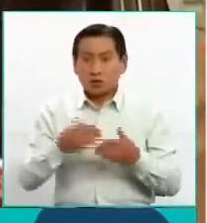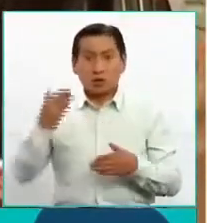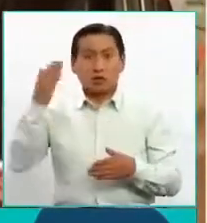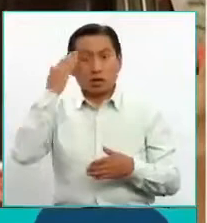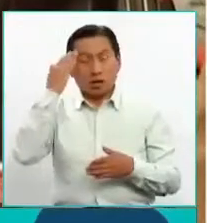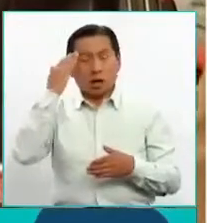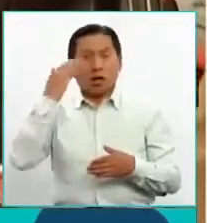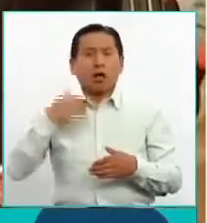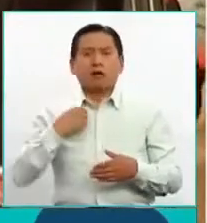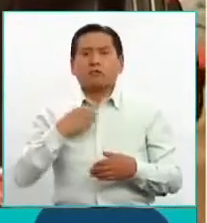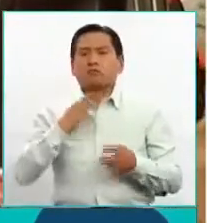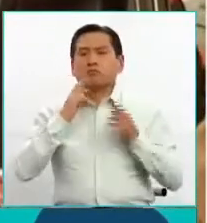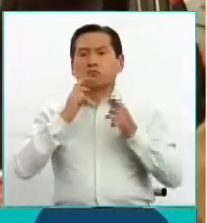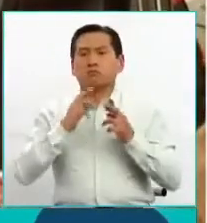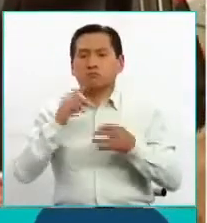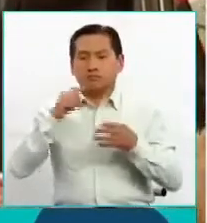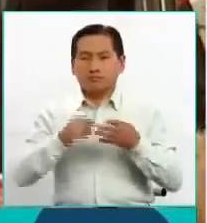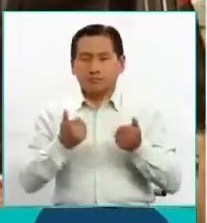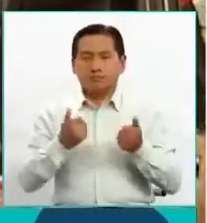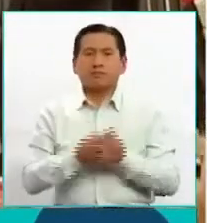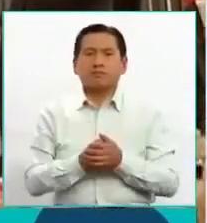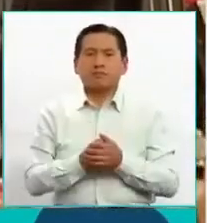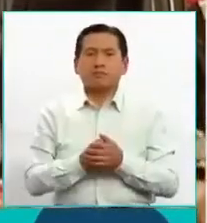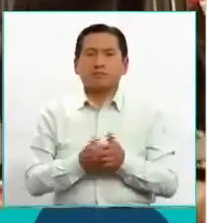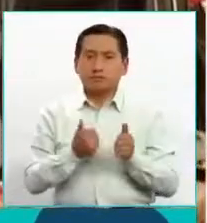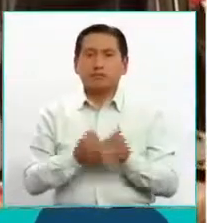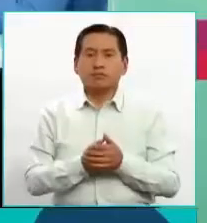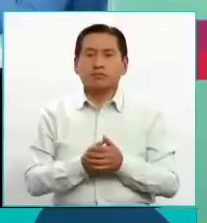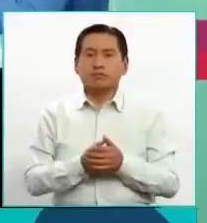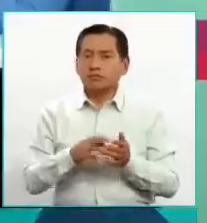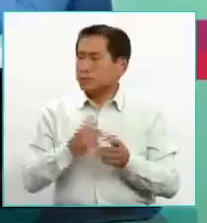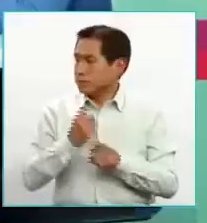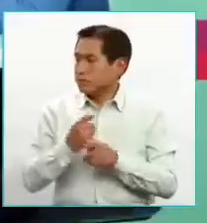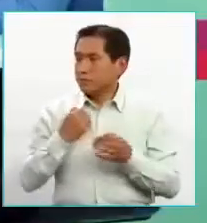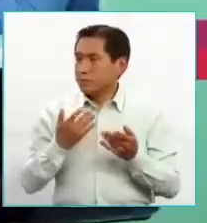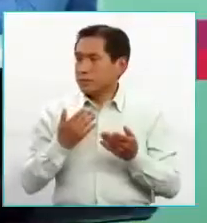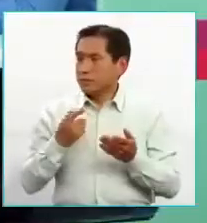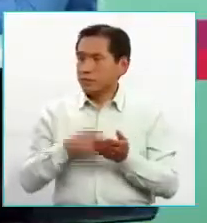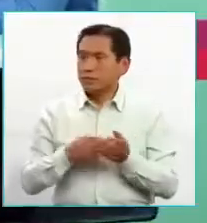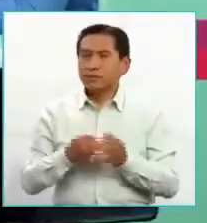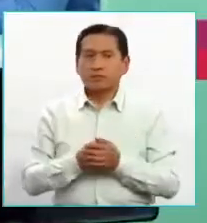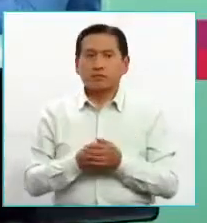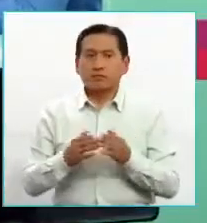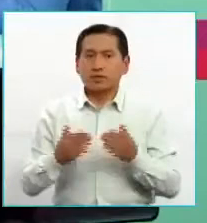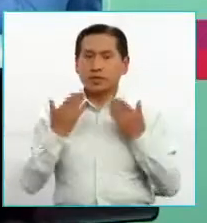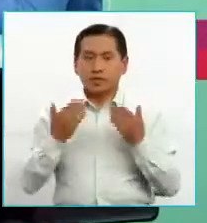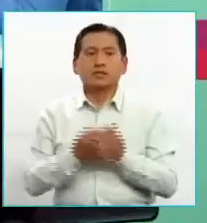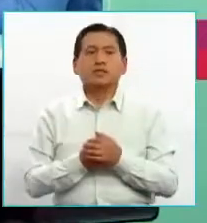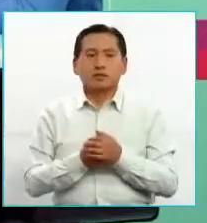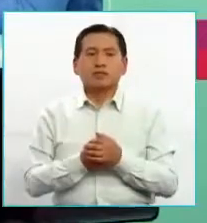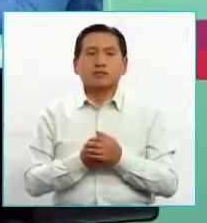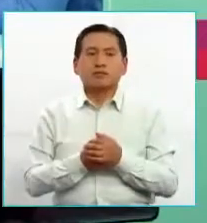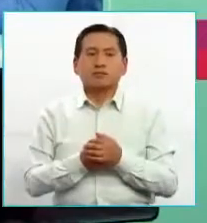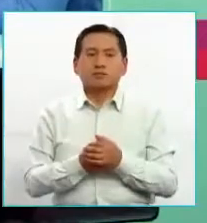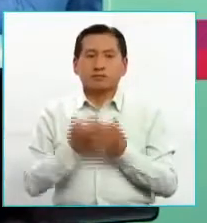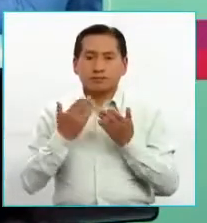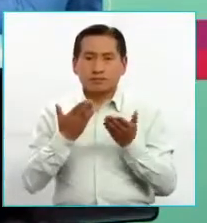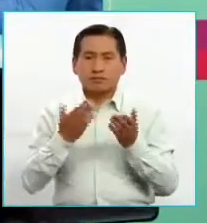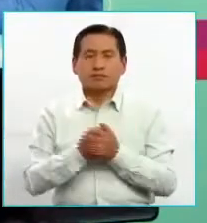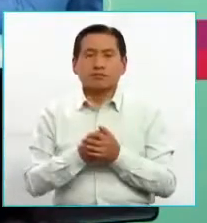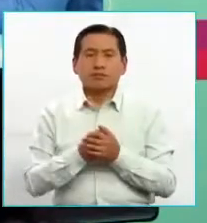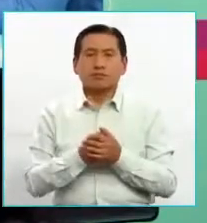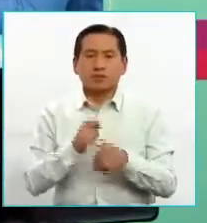vamos a decirles, esta es la respuesta. Perfecto. Estaremos acá, ministro, para esperarle. Muchas gracias y agradecerle